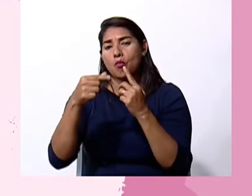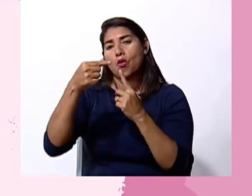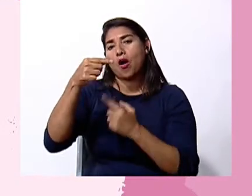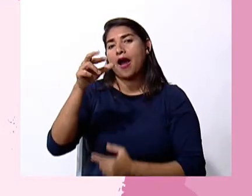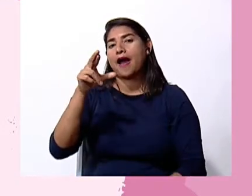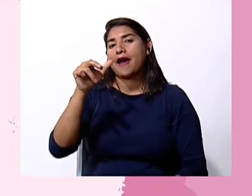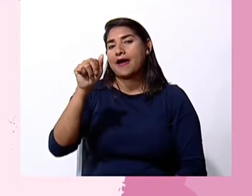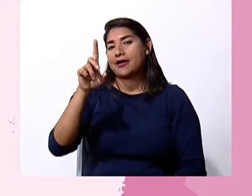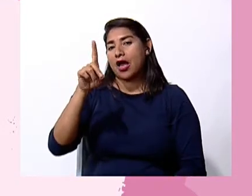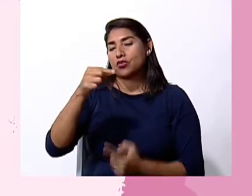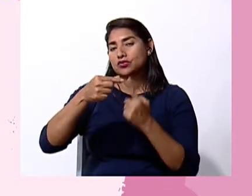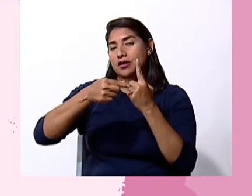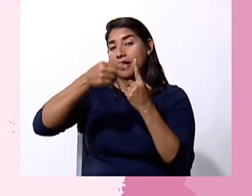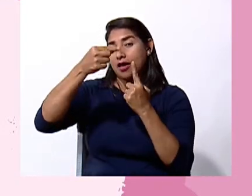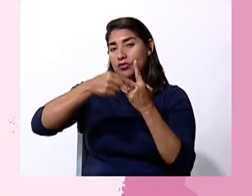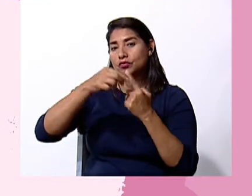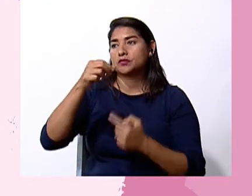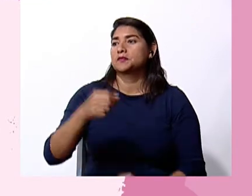centígrados.